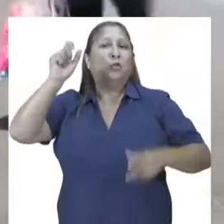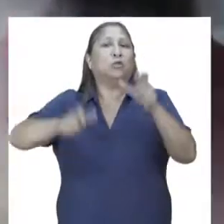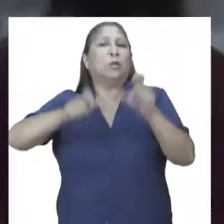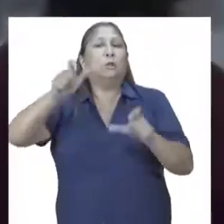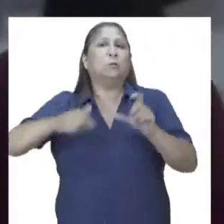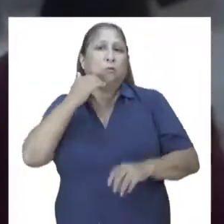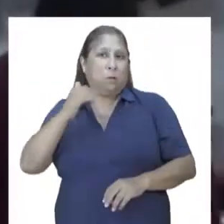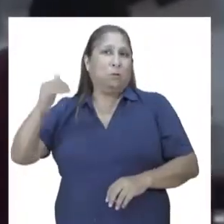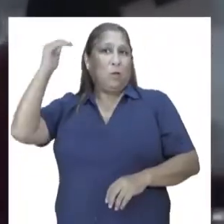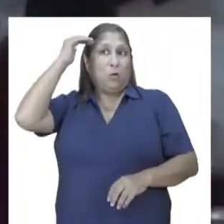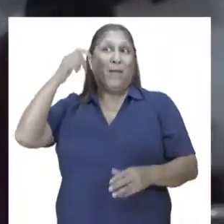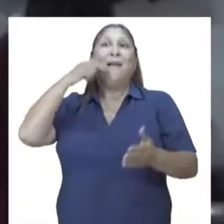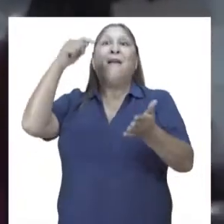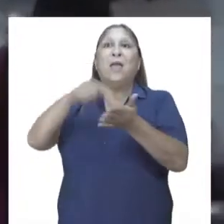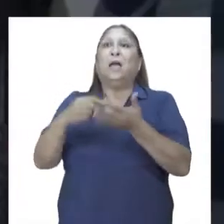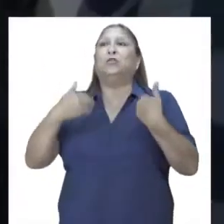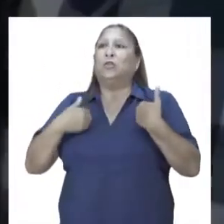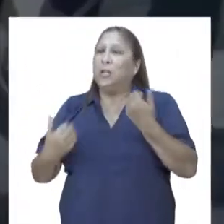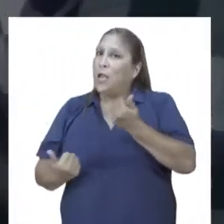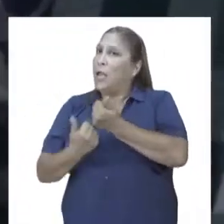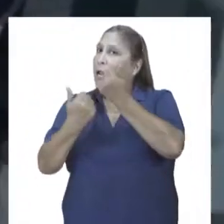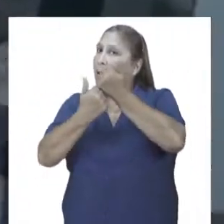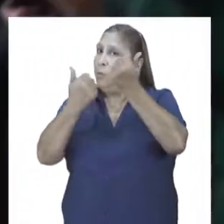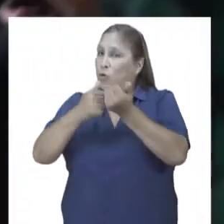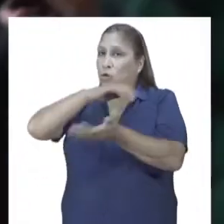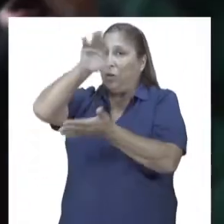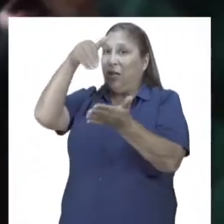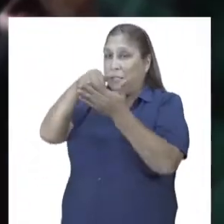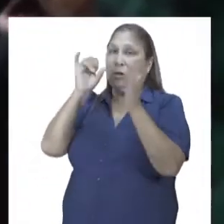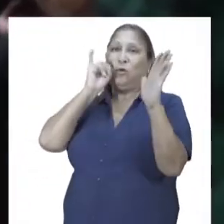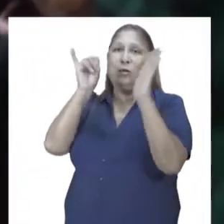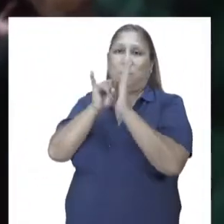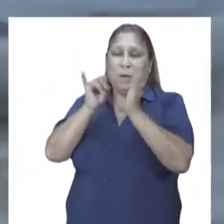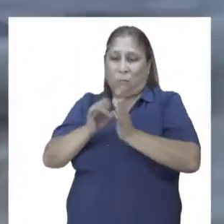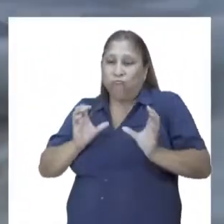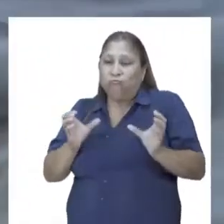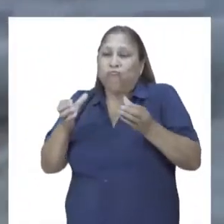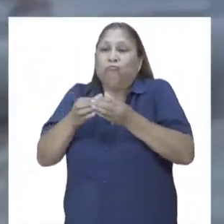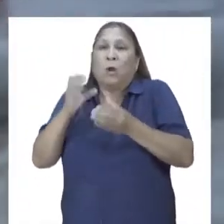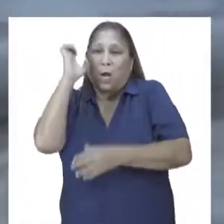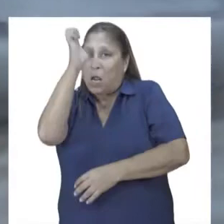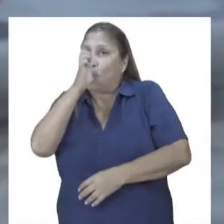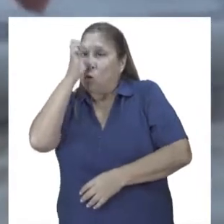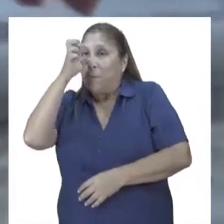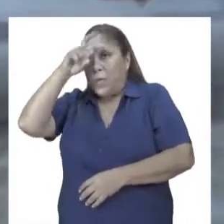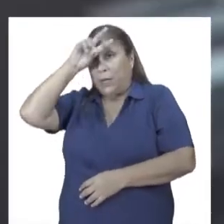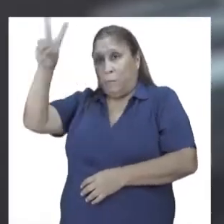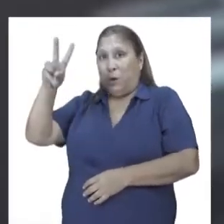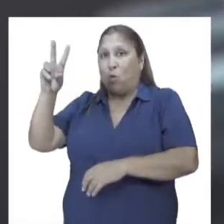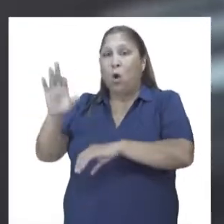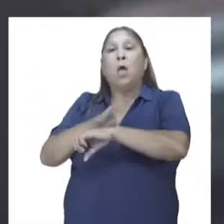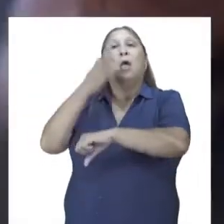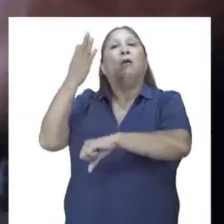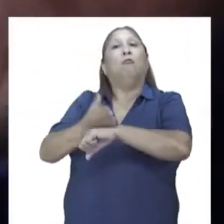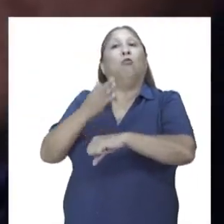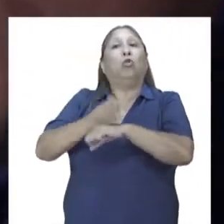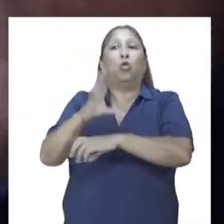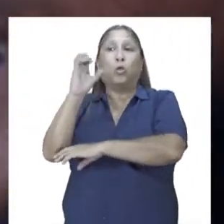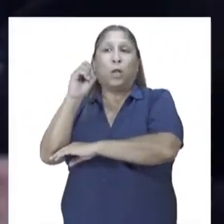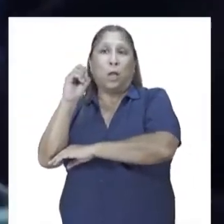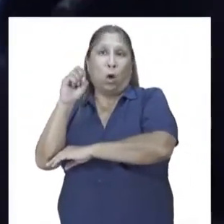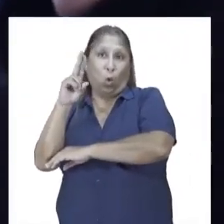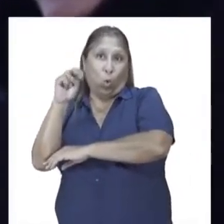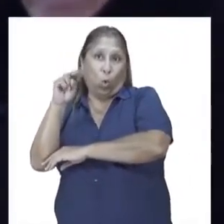mayores. Esta actividad cuenta con la colaboración del Centro de la Imagen, la Delegación de la Unión Europea en el Perú, el Fondo de Población de las Naciones